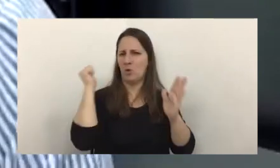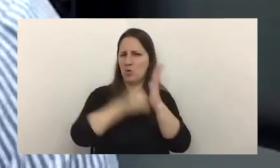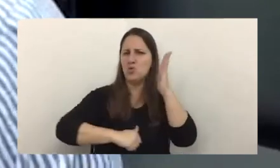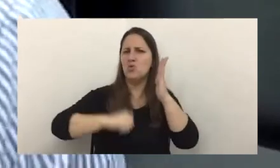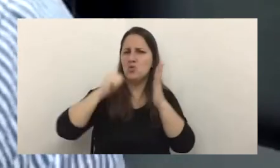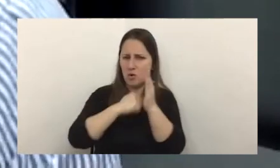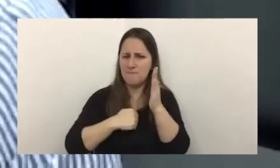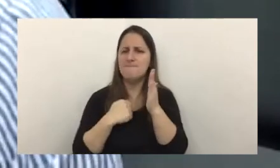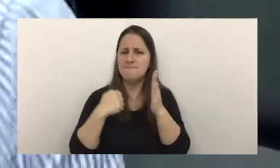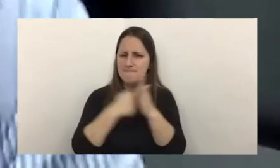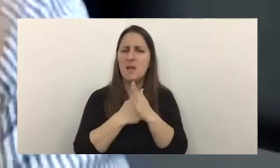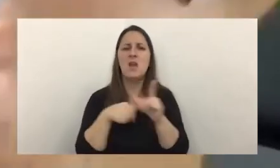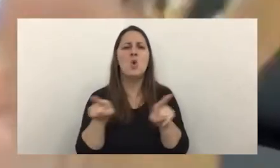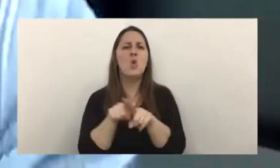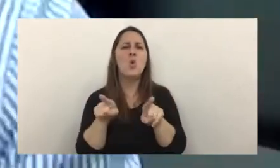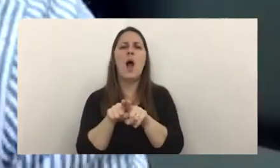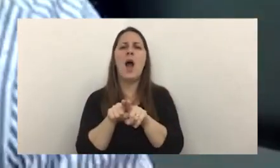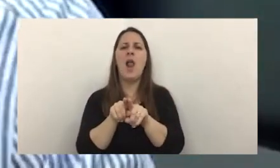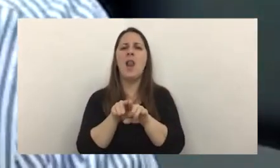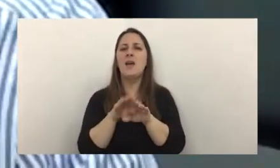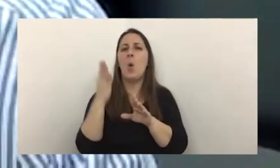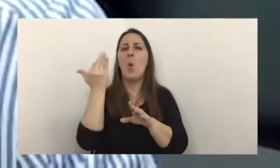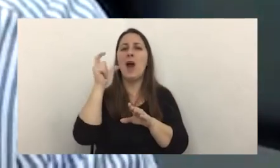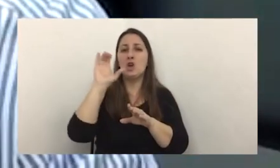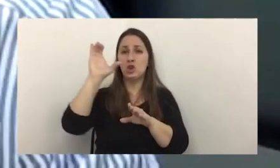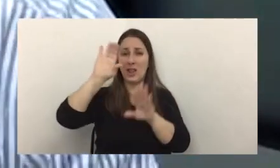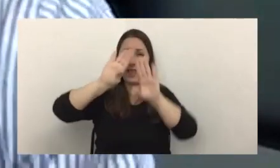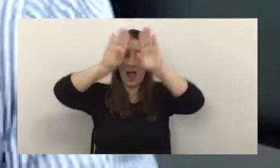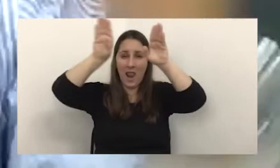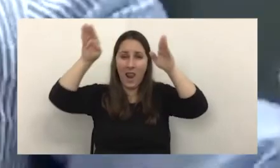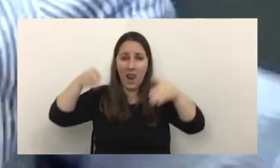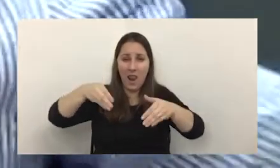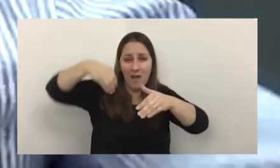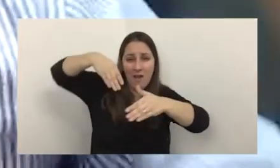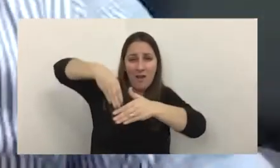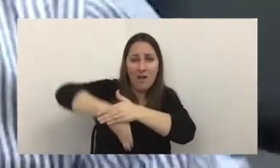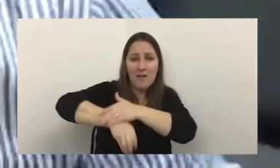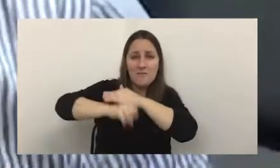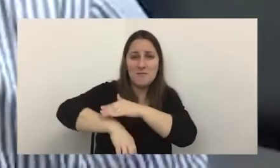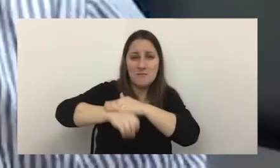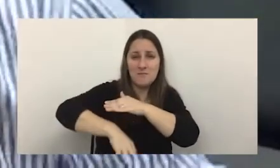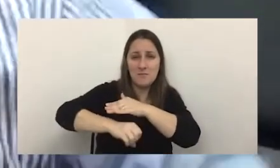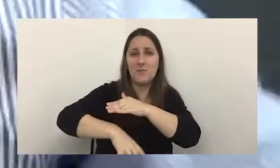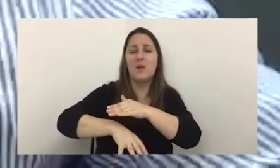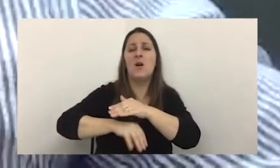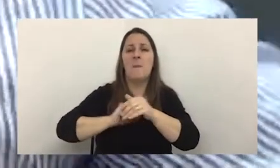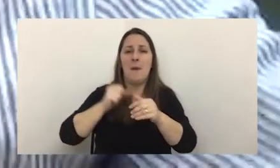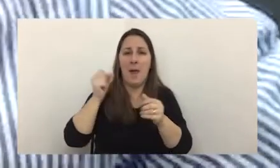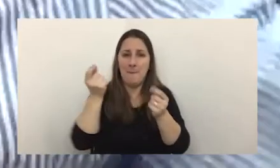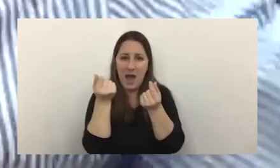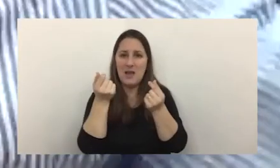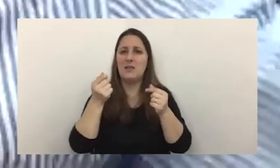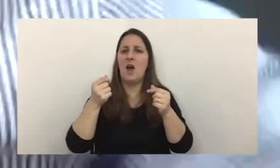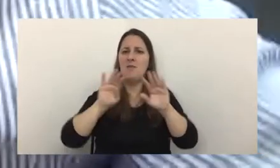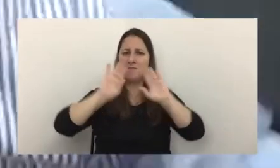amigo es como la bóveda del banco central 60 centímetros de hormigón acero